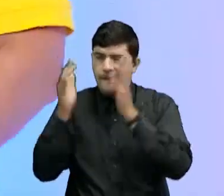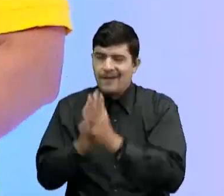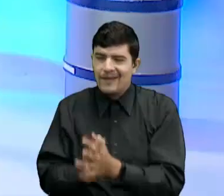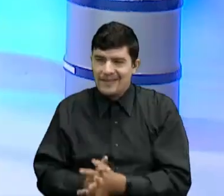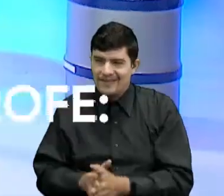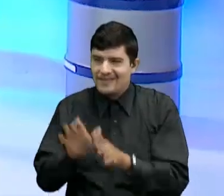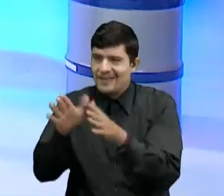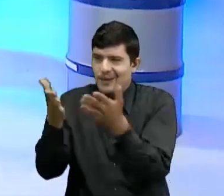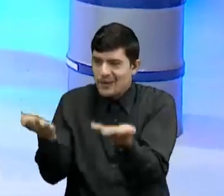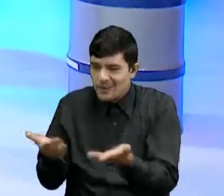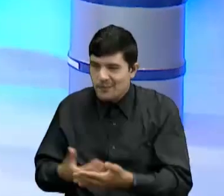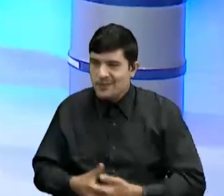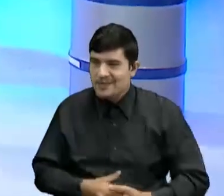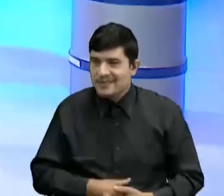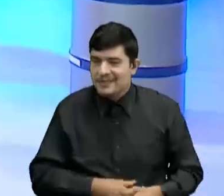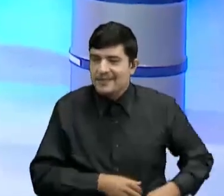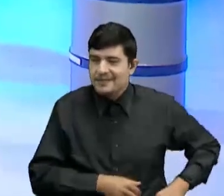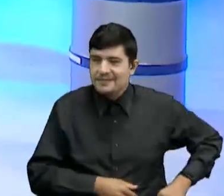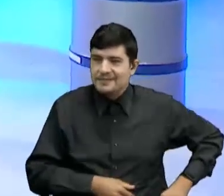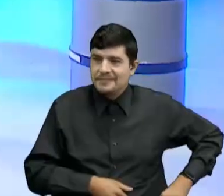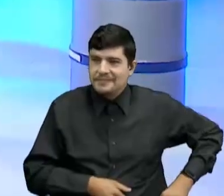¿Cómo estás mi vida?